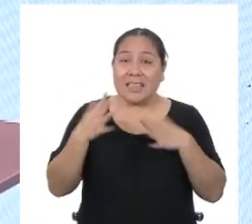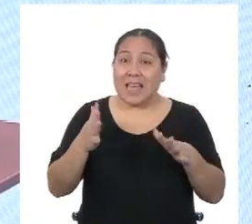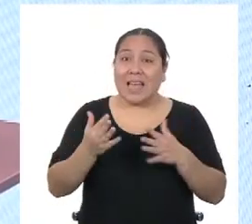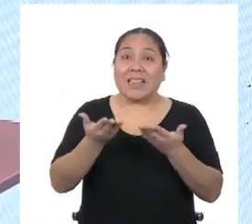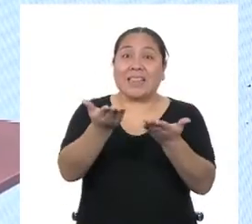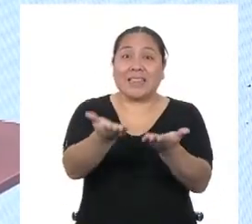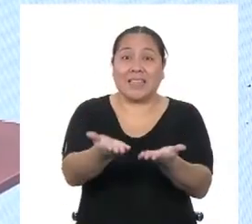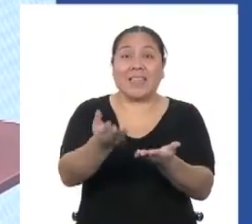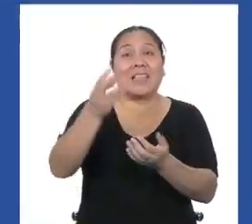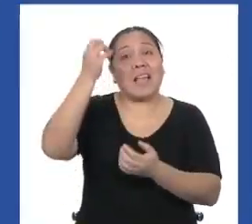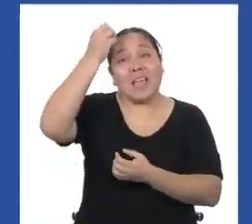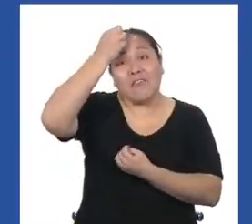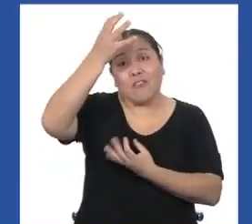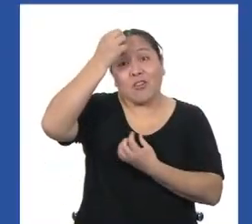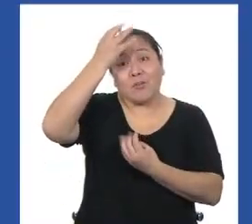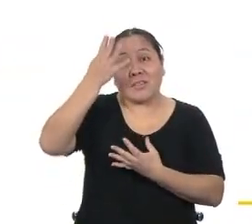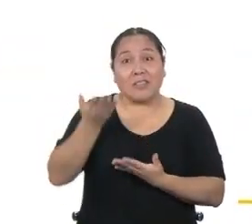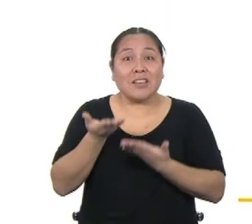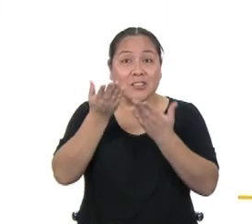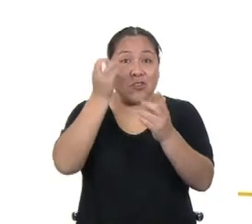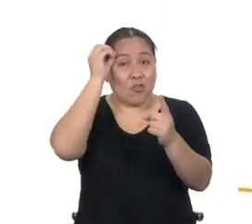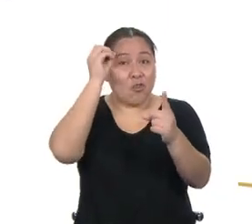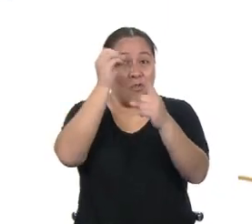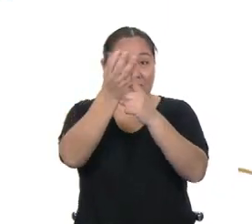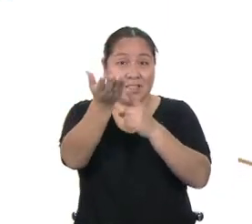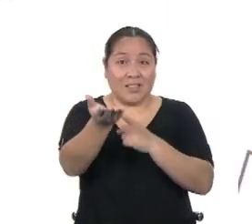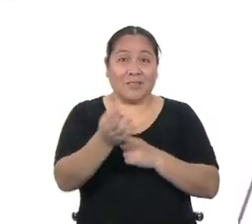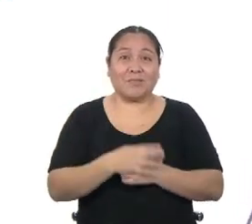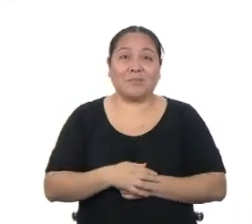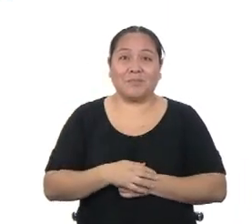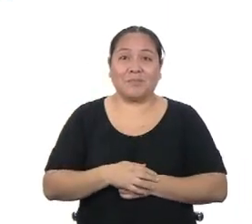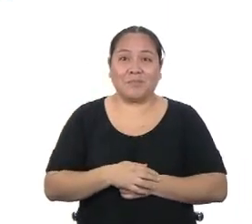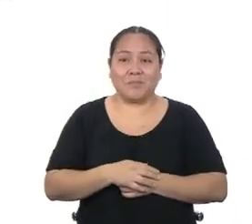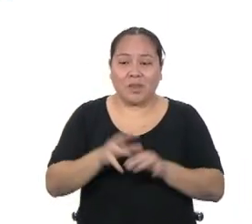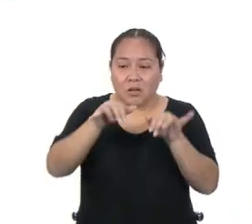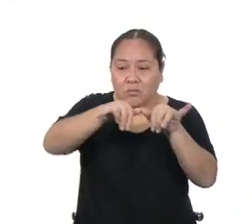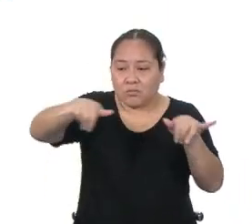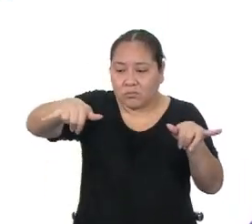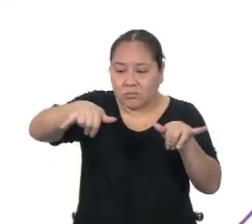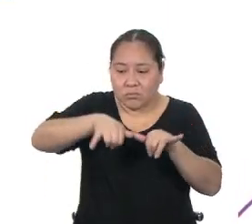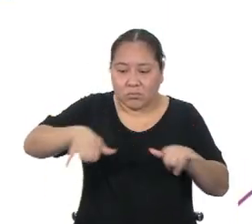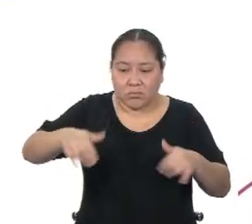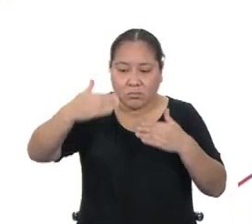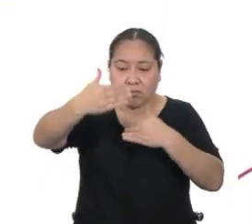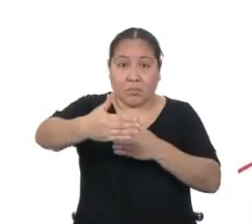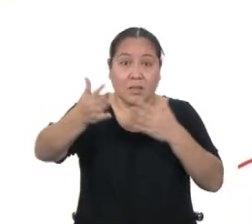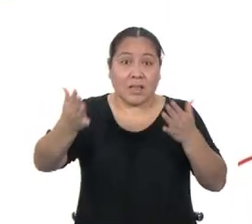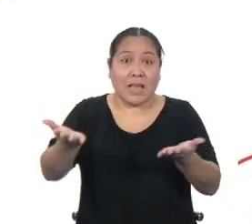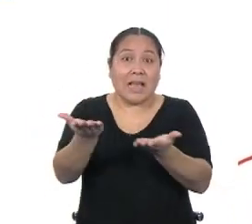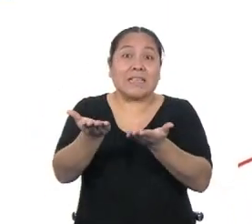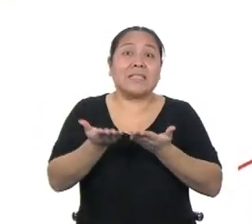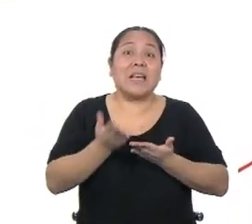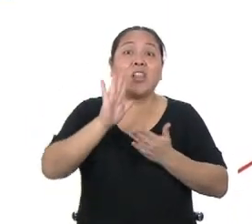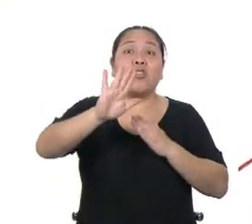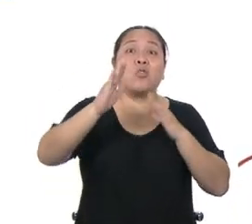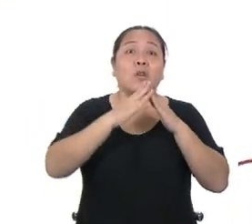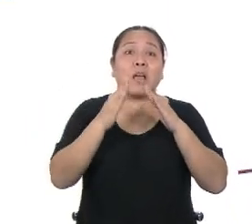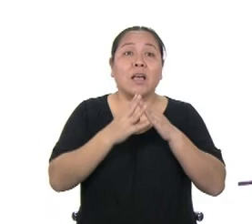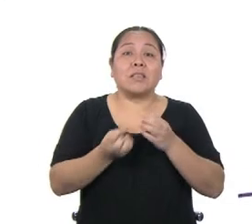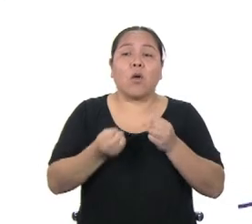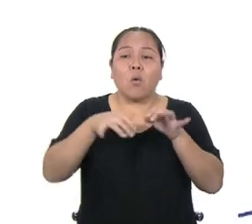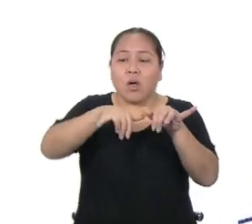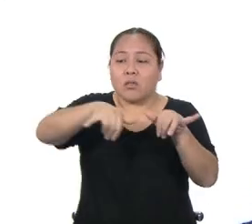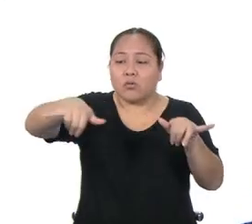fresquita, les dejo un reto. Toma las medidas de la sala de tu hogar y calcula cuántos metros cuadrados de